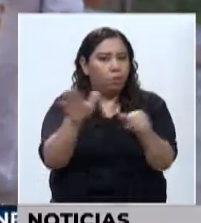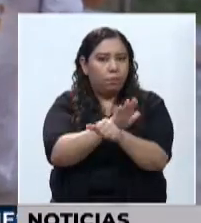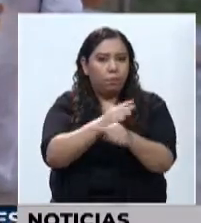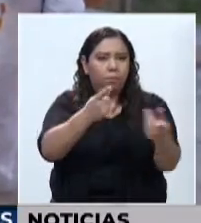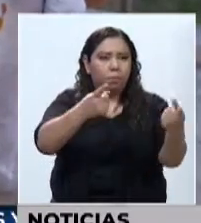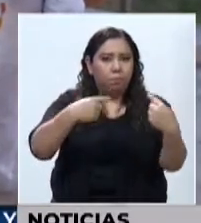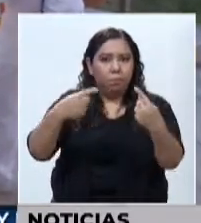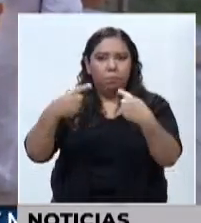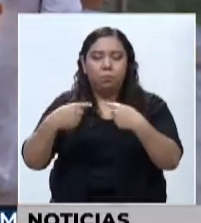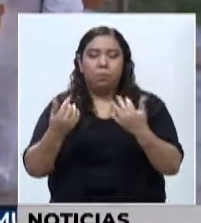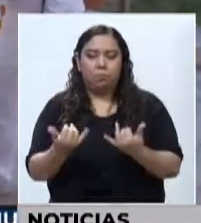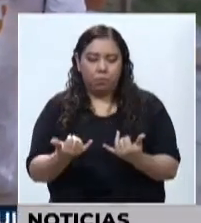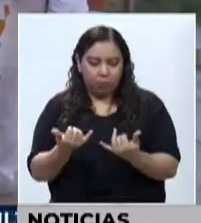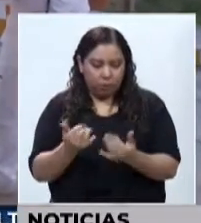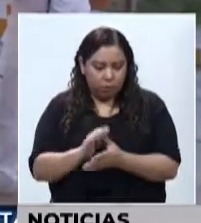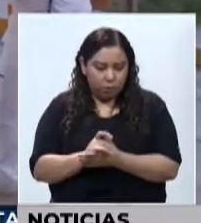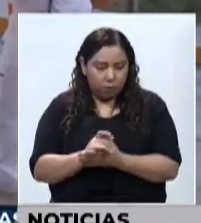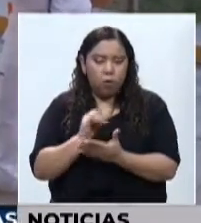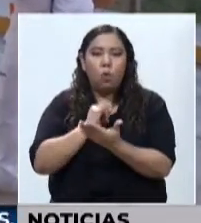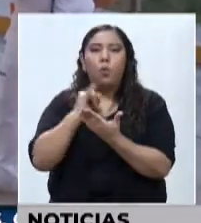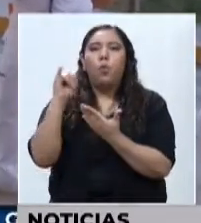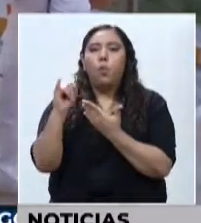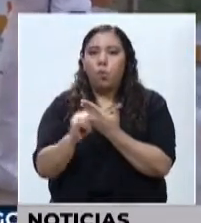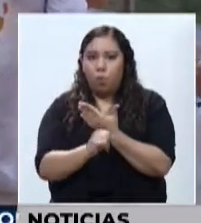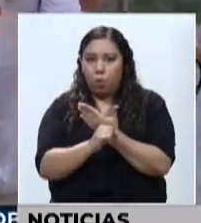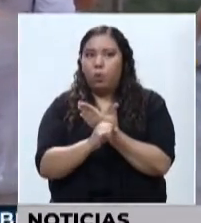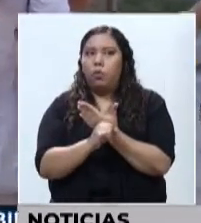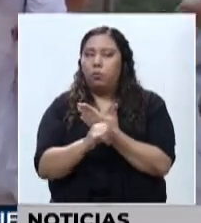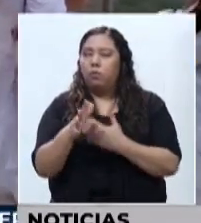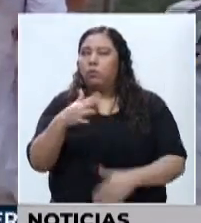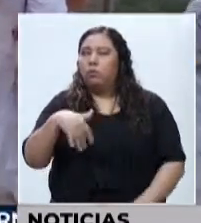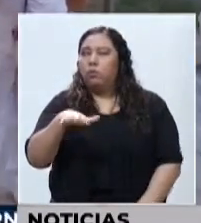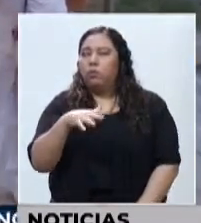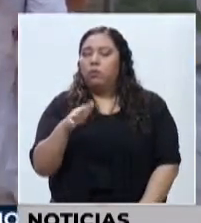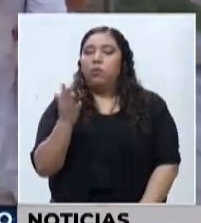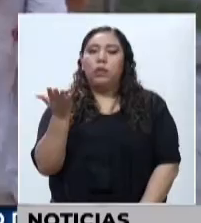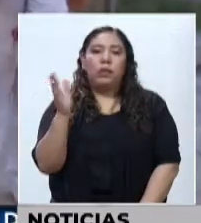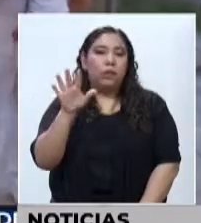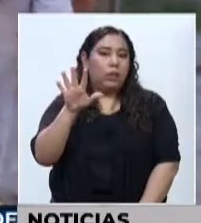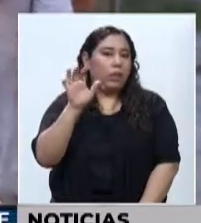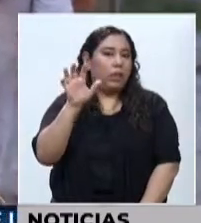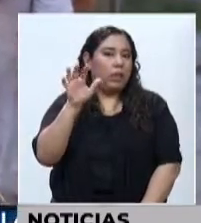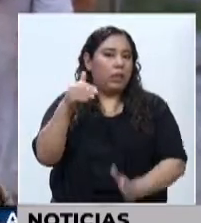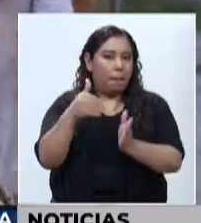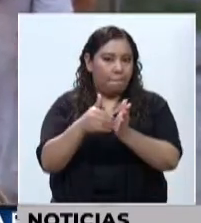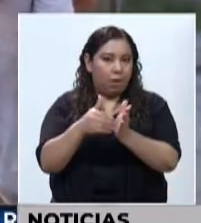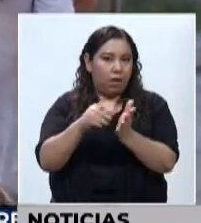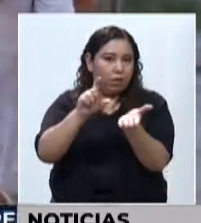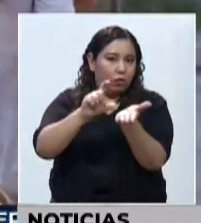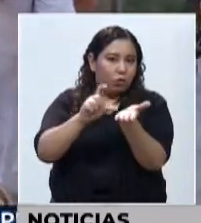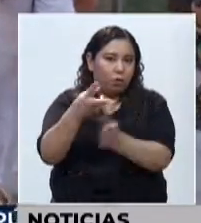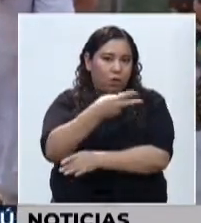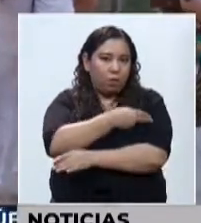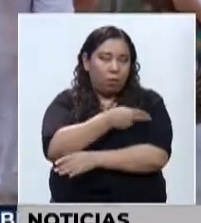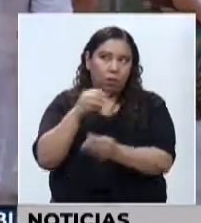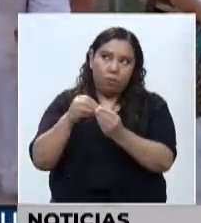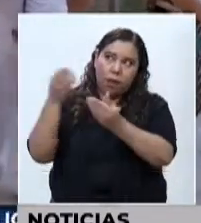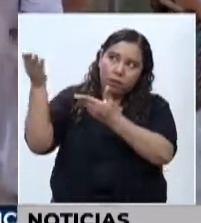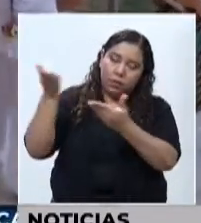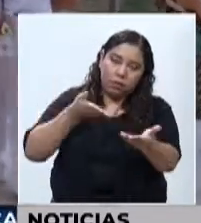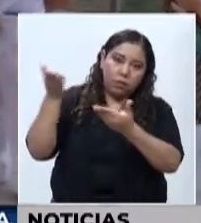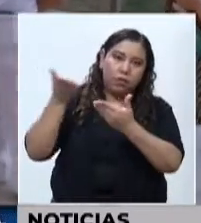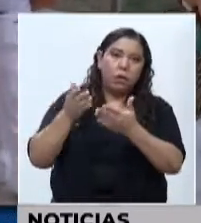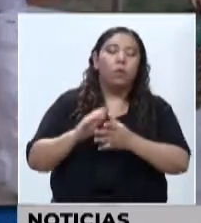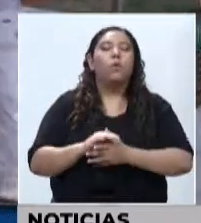aproximadamente en el mes de junio un aproximado de 500.000 dosis de vacuna para ir aprovechando el